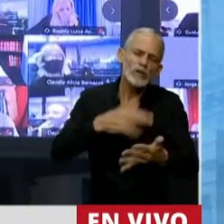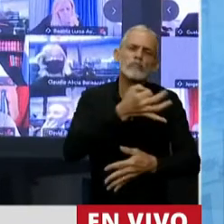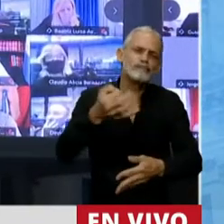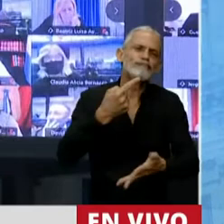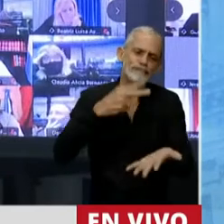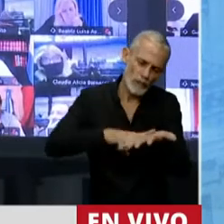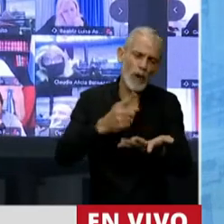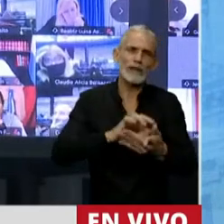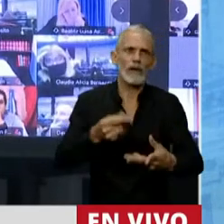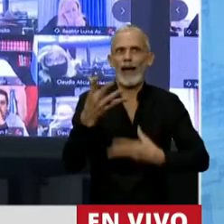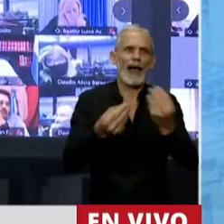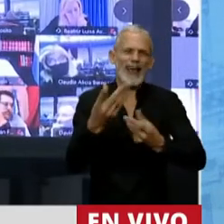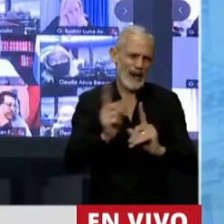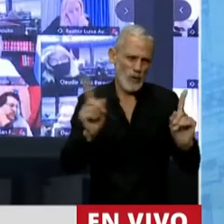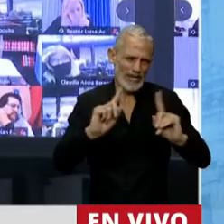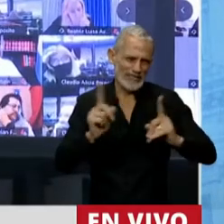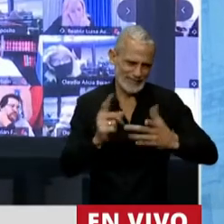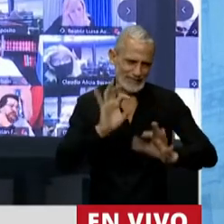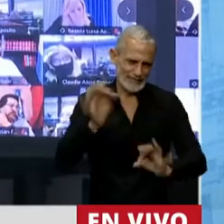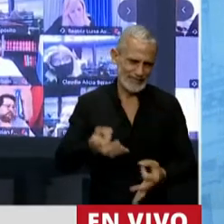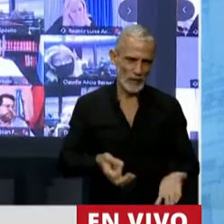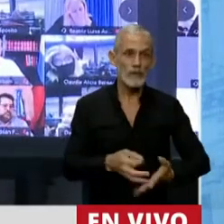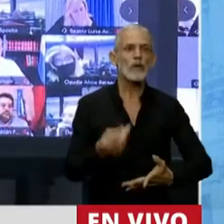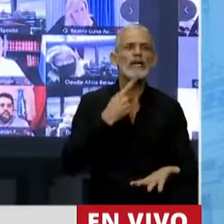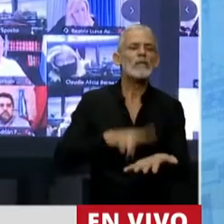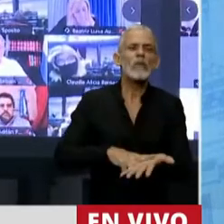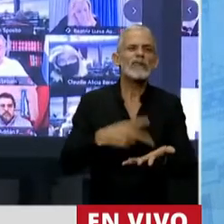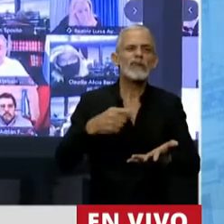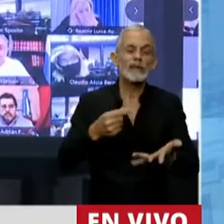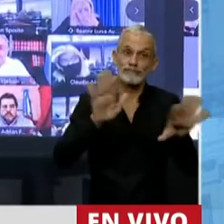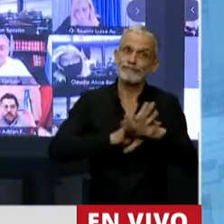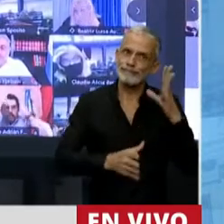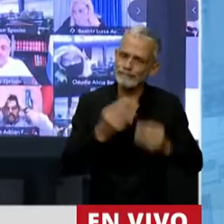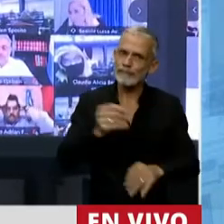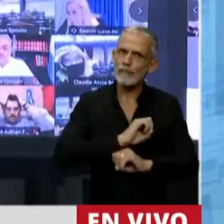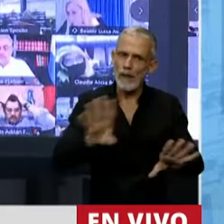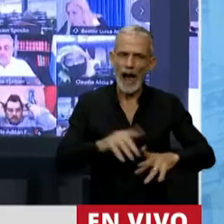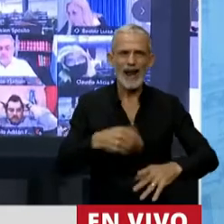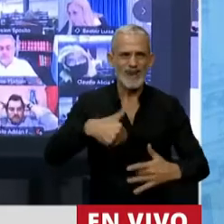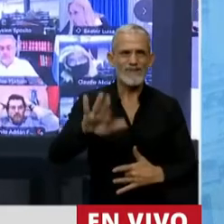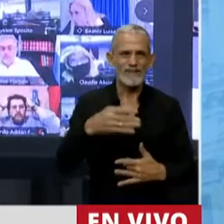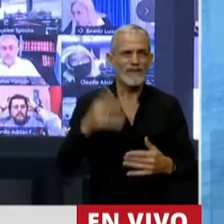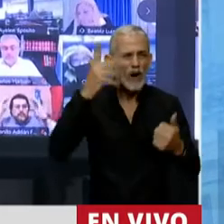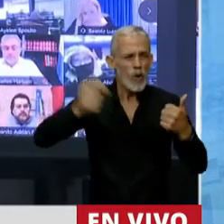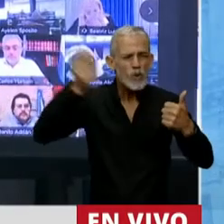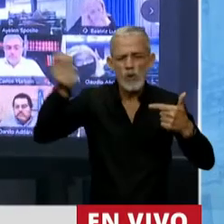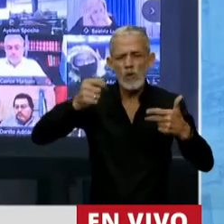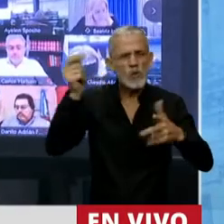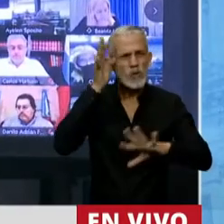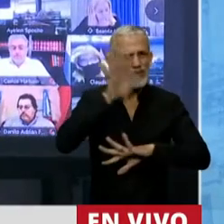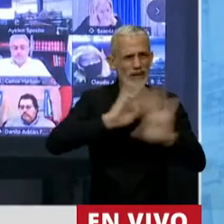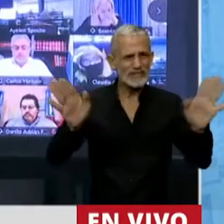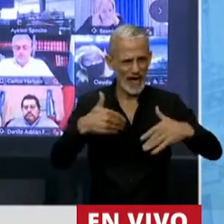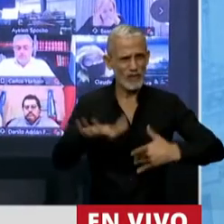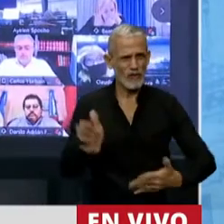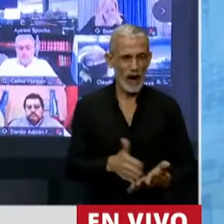y que no tiene nada de solidario. Es un impuesto equivocado que va a tener un nivel de judicialización muy alto.